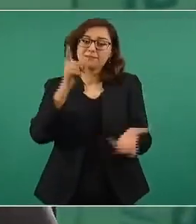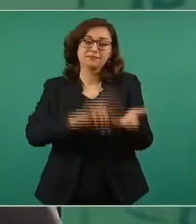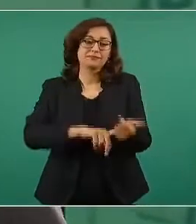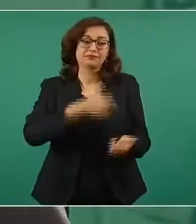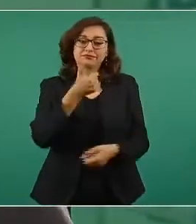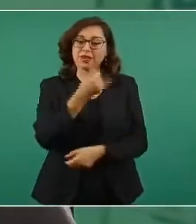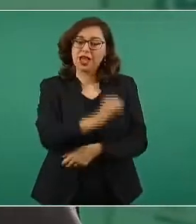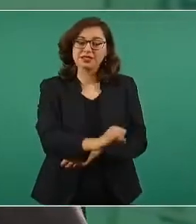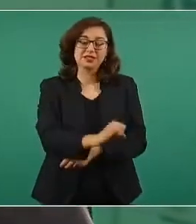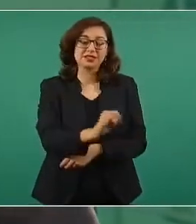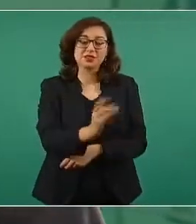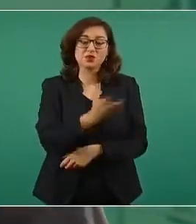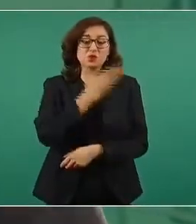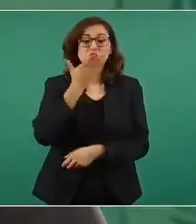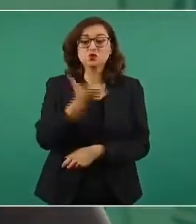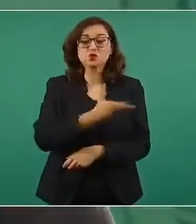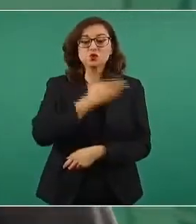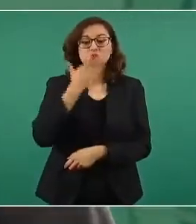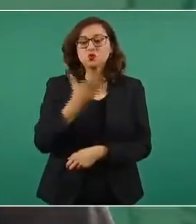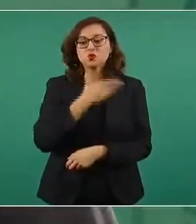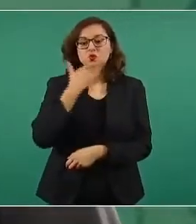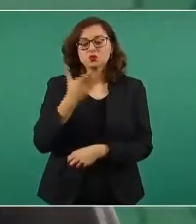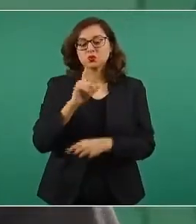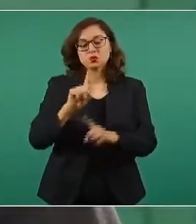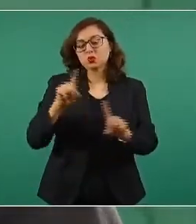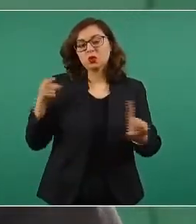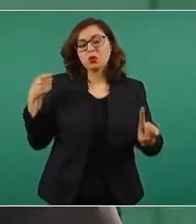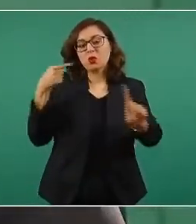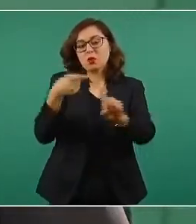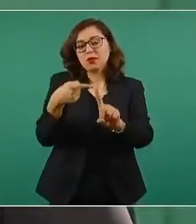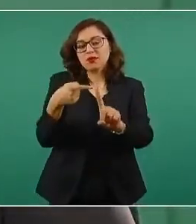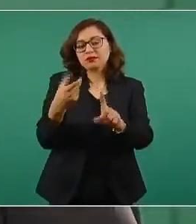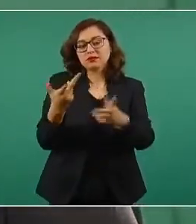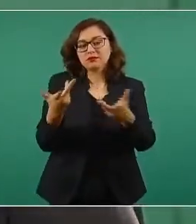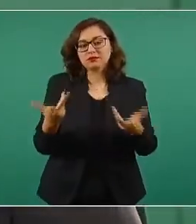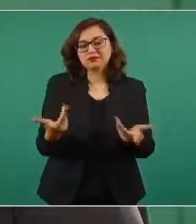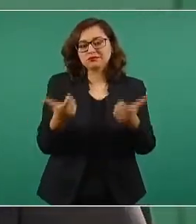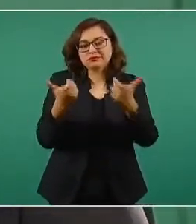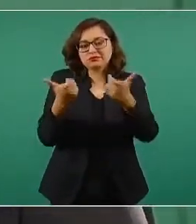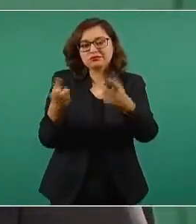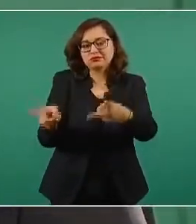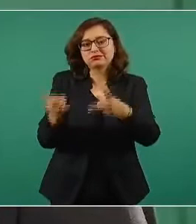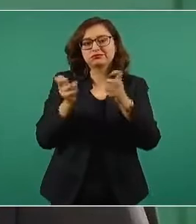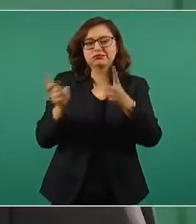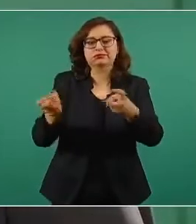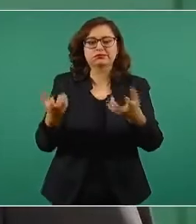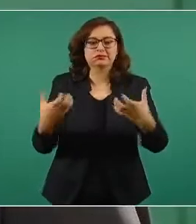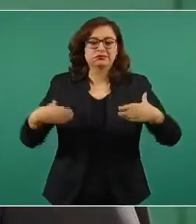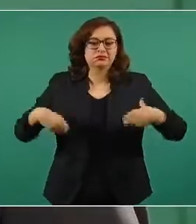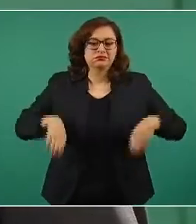porque lo que les importaba era eso, robarse el dinero.